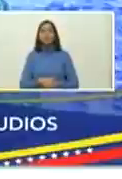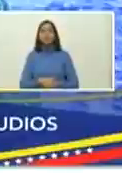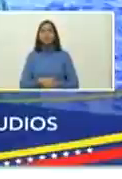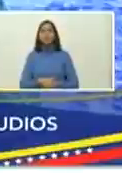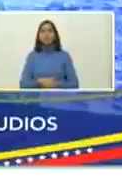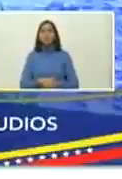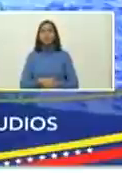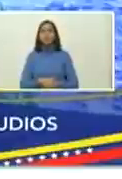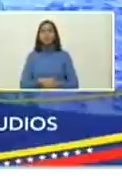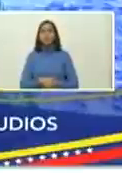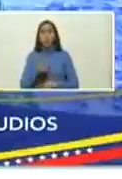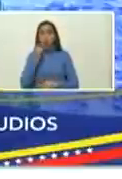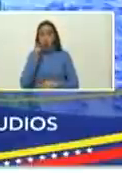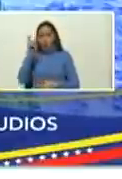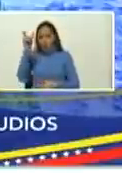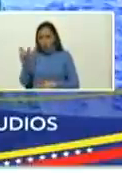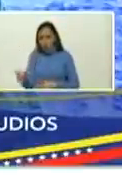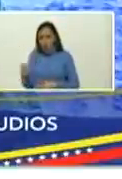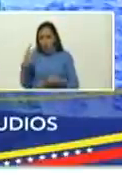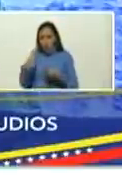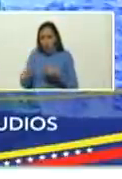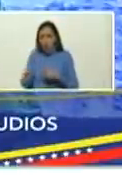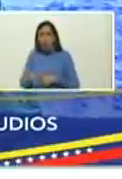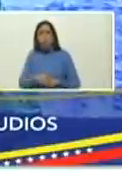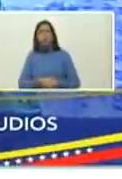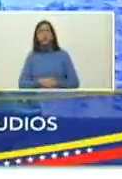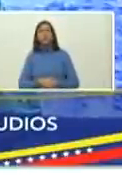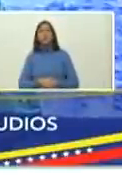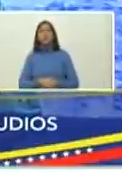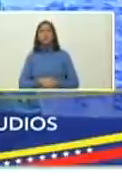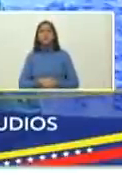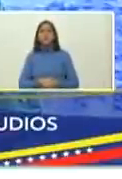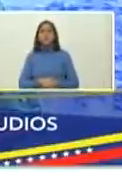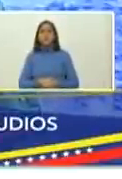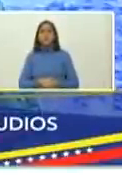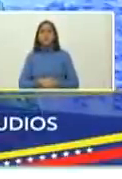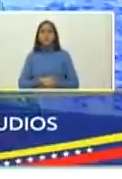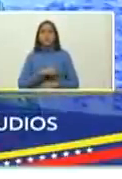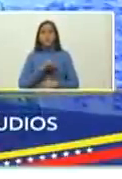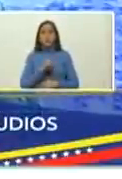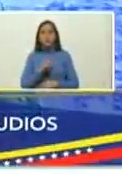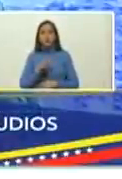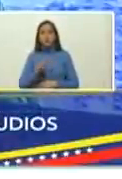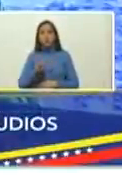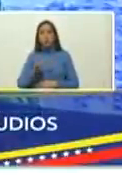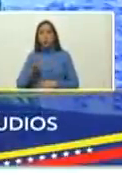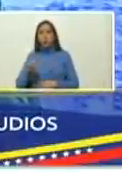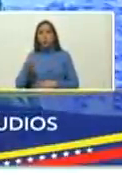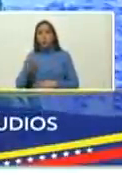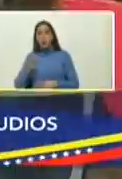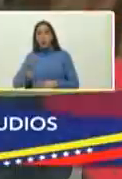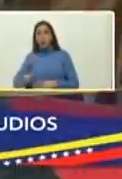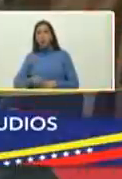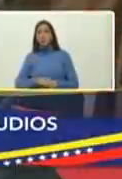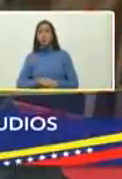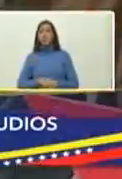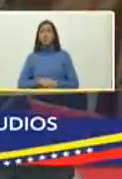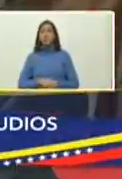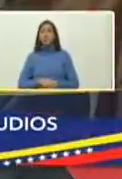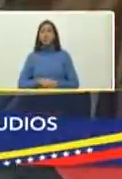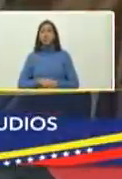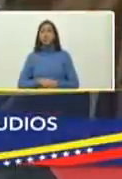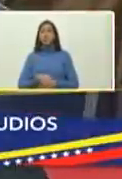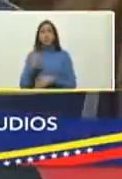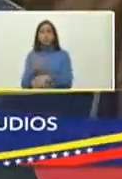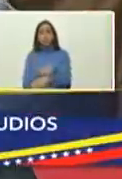Gómez Gómez C. Gómez Gómez Gómez Gómez ¿no? nuestro